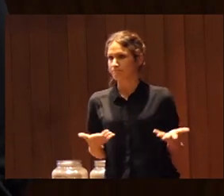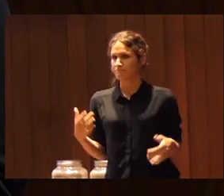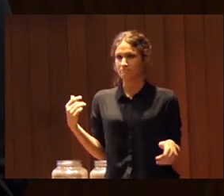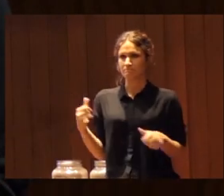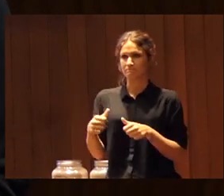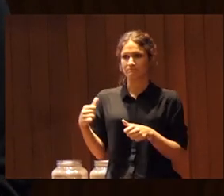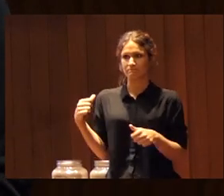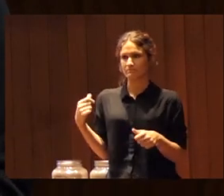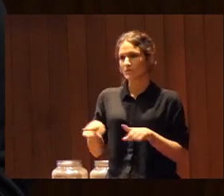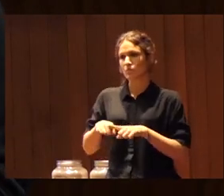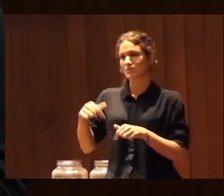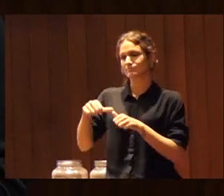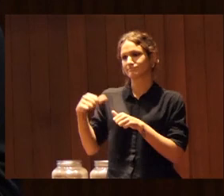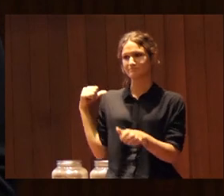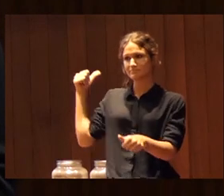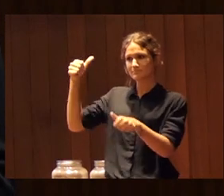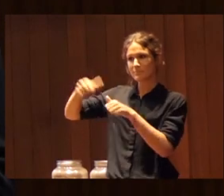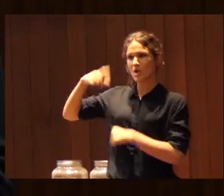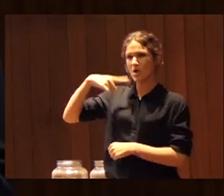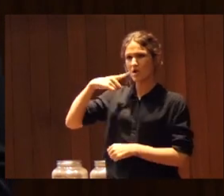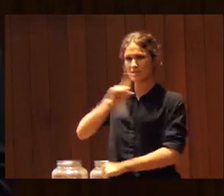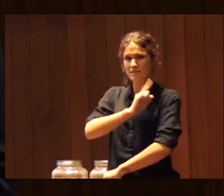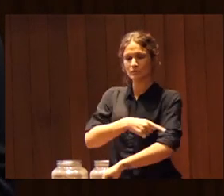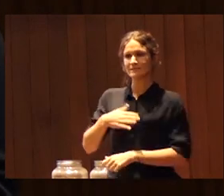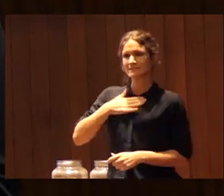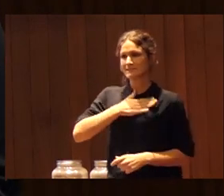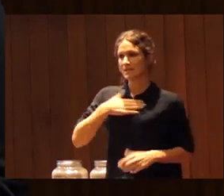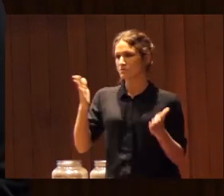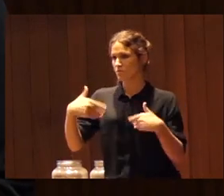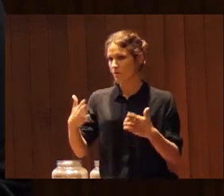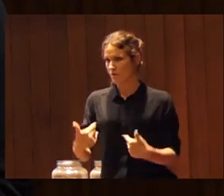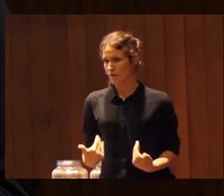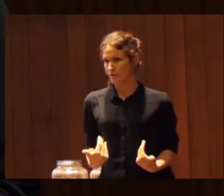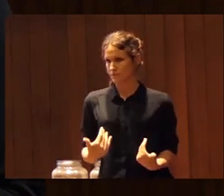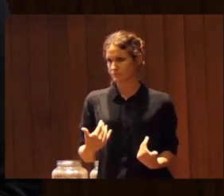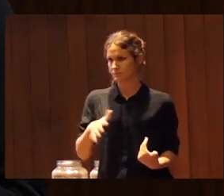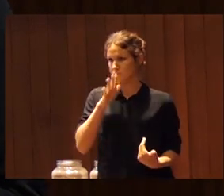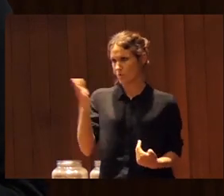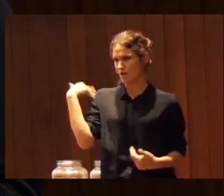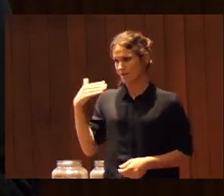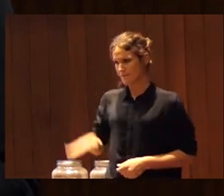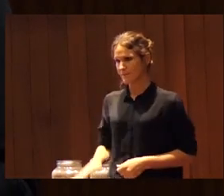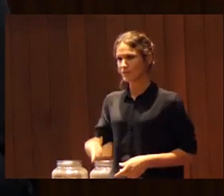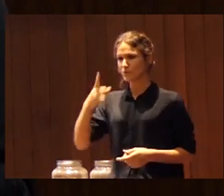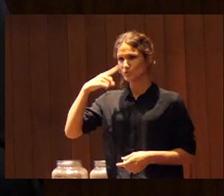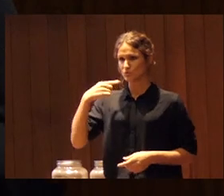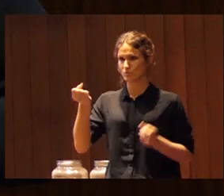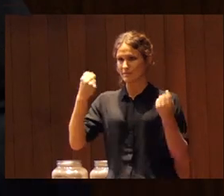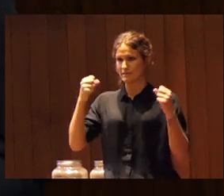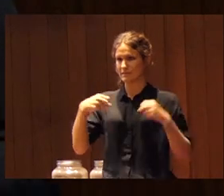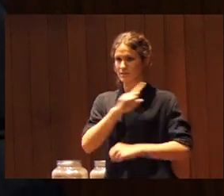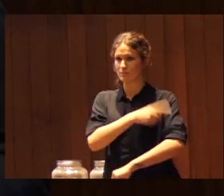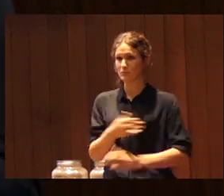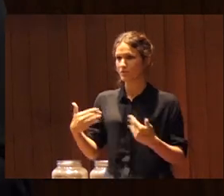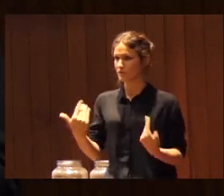interiorizado o no han tenido un hábito deportivo placentero a través del cuerpo cuando eran chiquititas entonces cuando buscas y te digo que